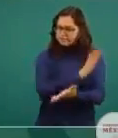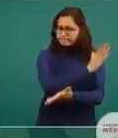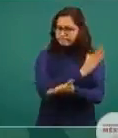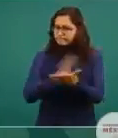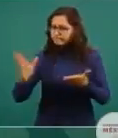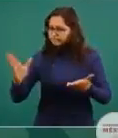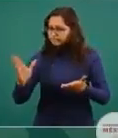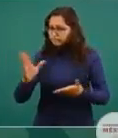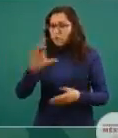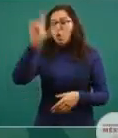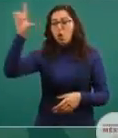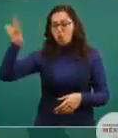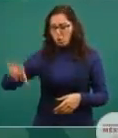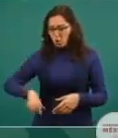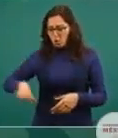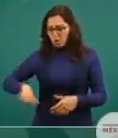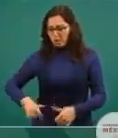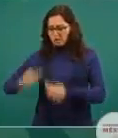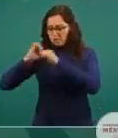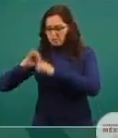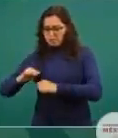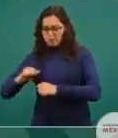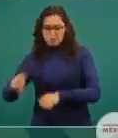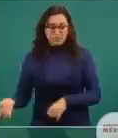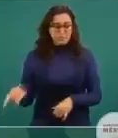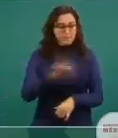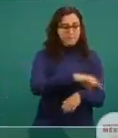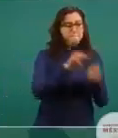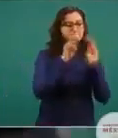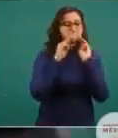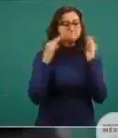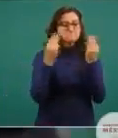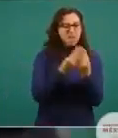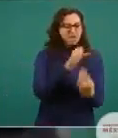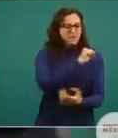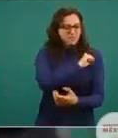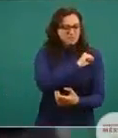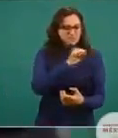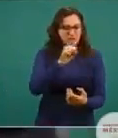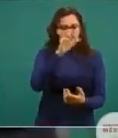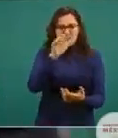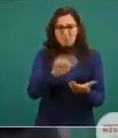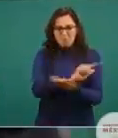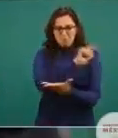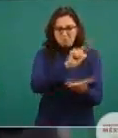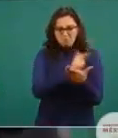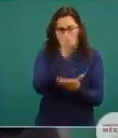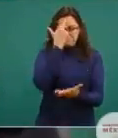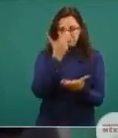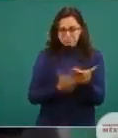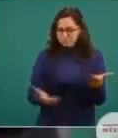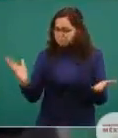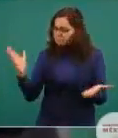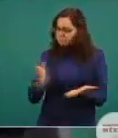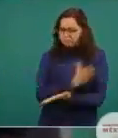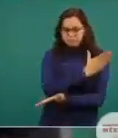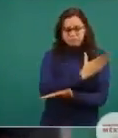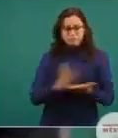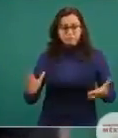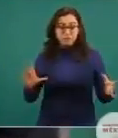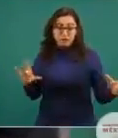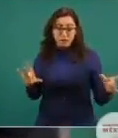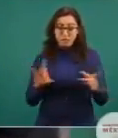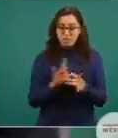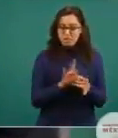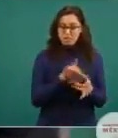que no haya contubernios, que no sea lo mismo, que las policías